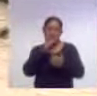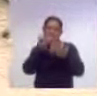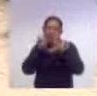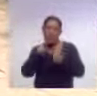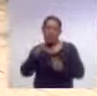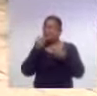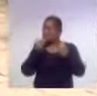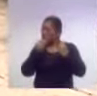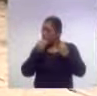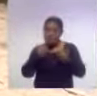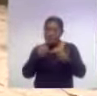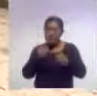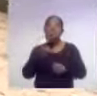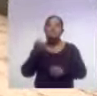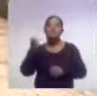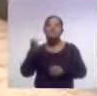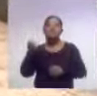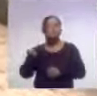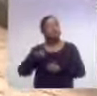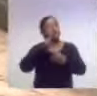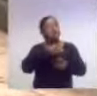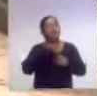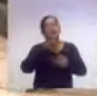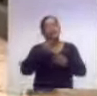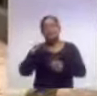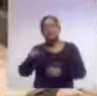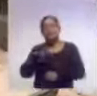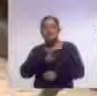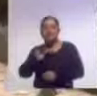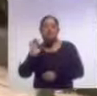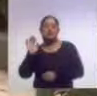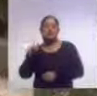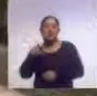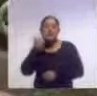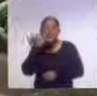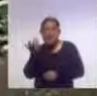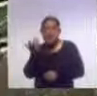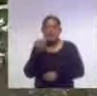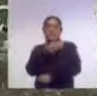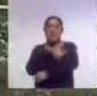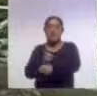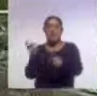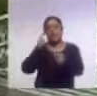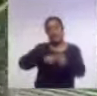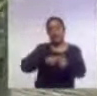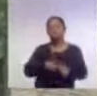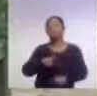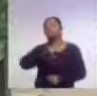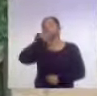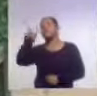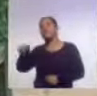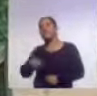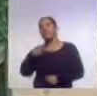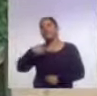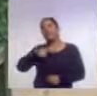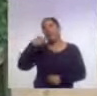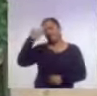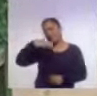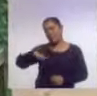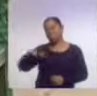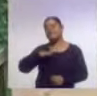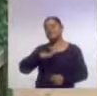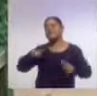pues, crecer en un seno de un hogar. Posteriormente, nosotros sabemos que vienen las guerras